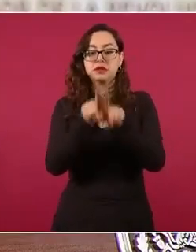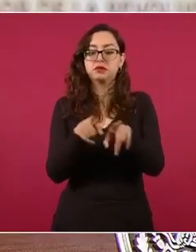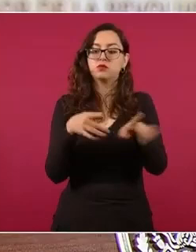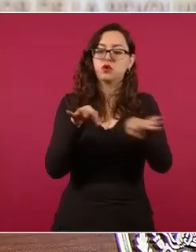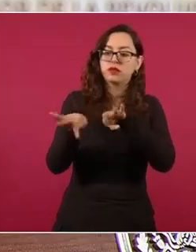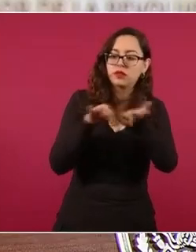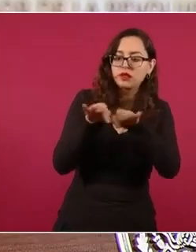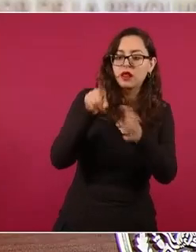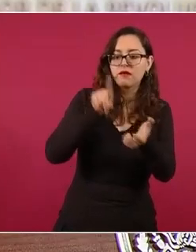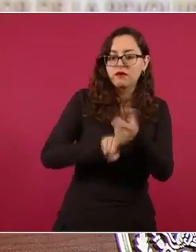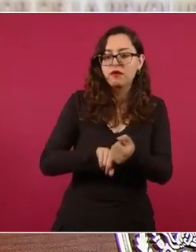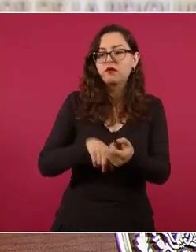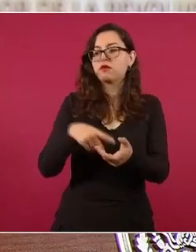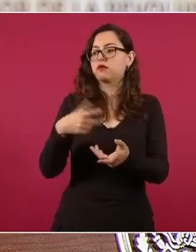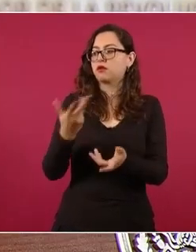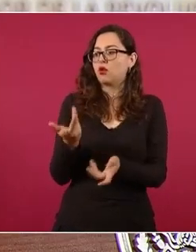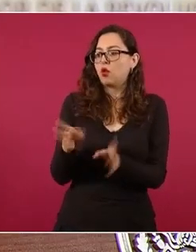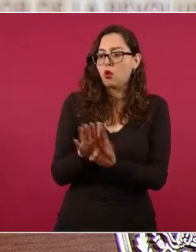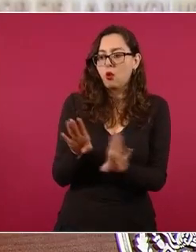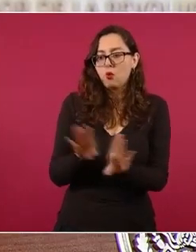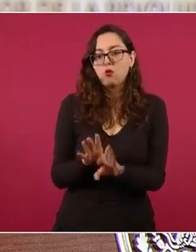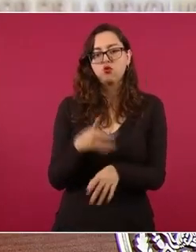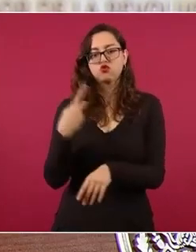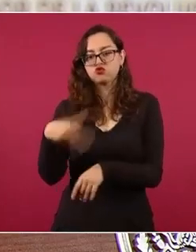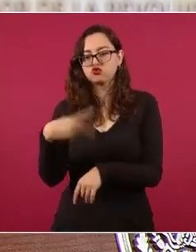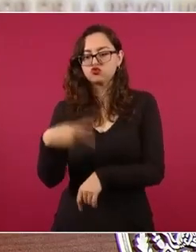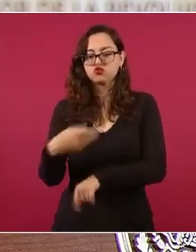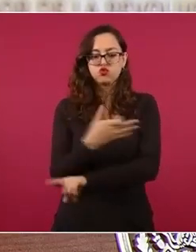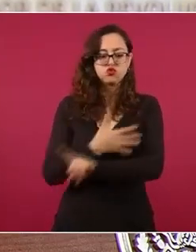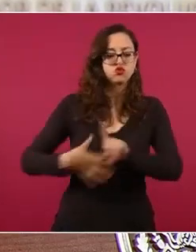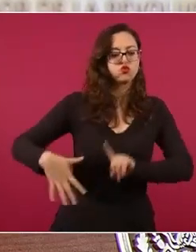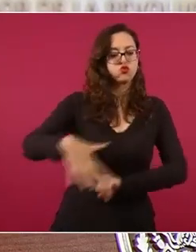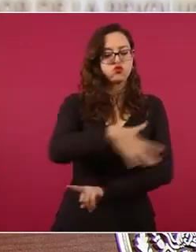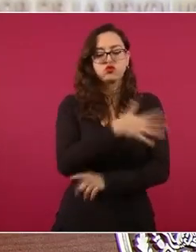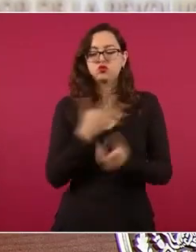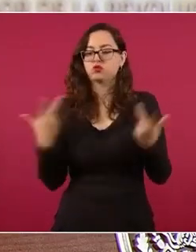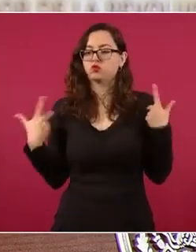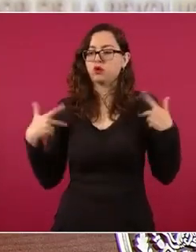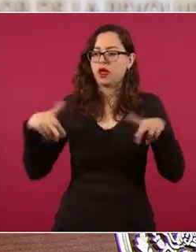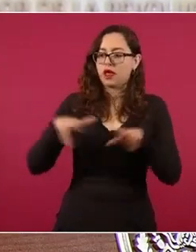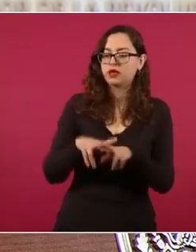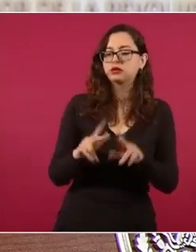y de los maestros de asignatura.